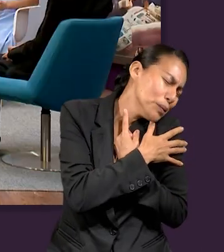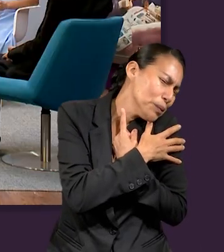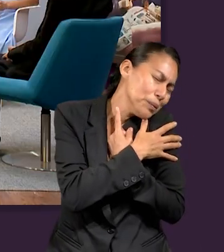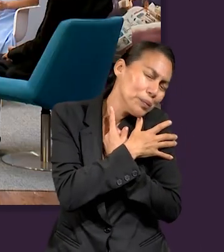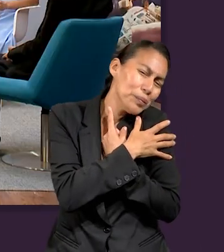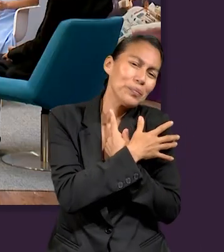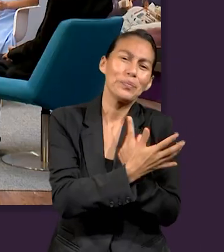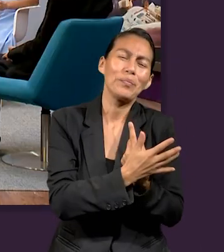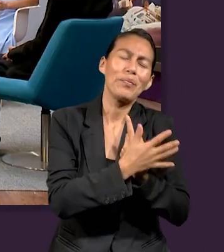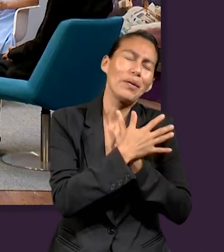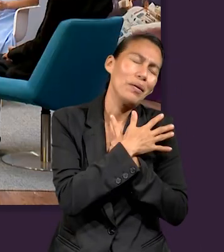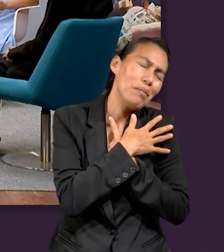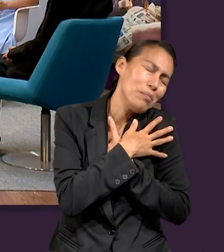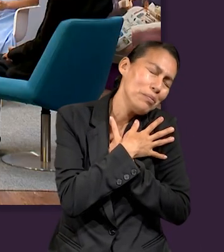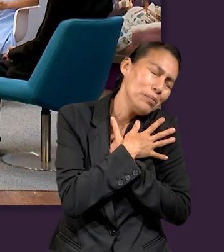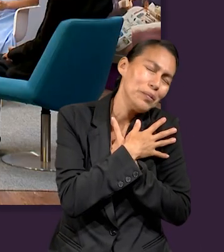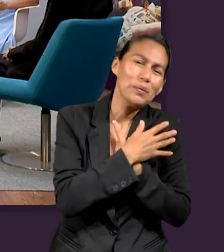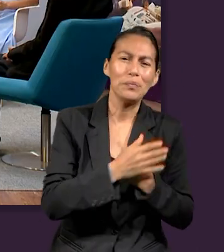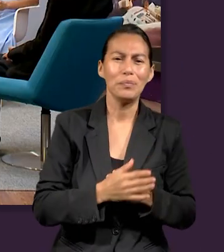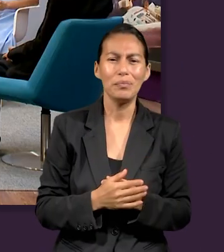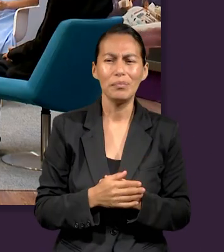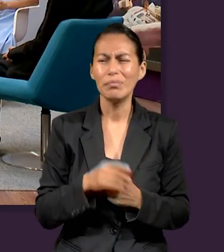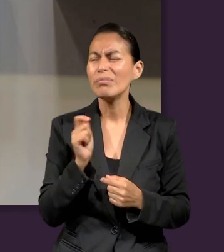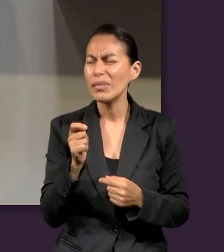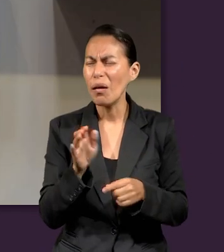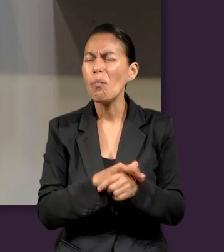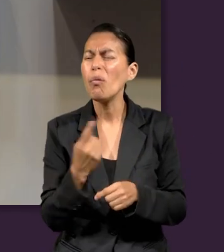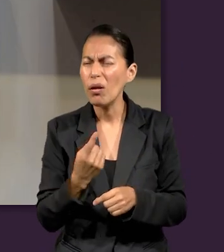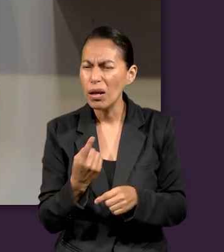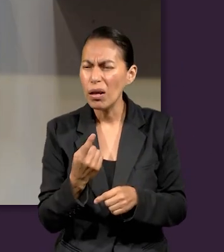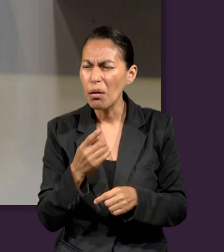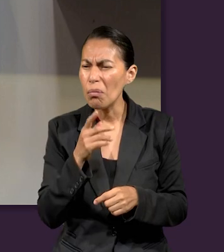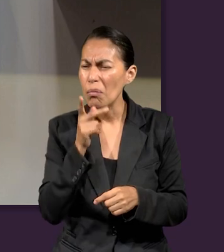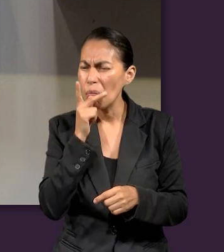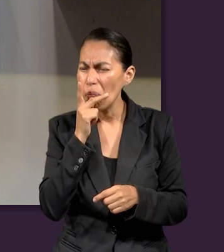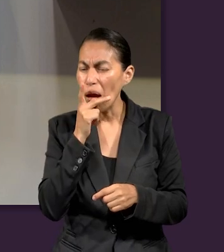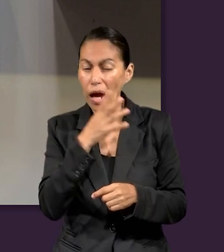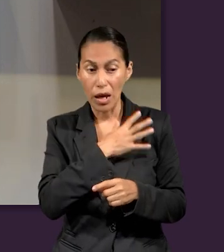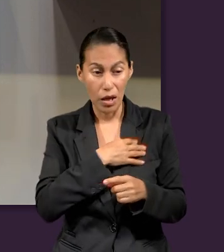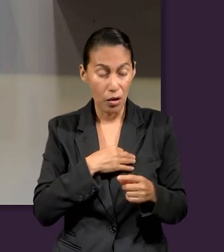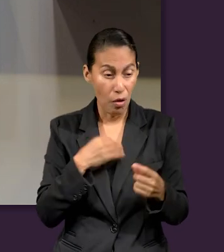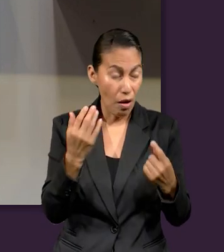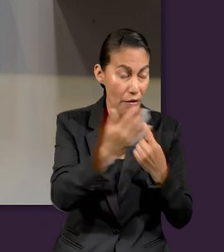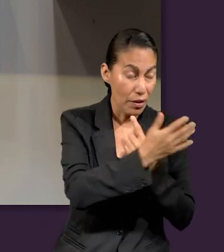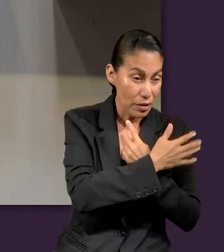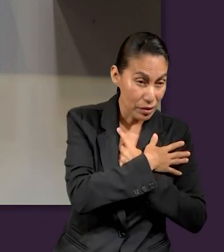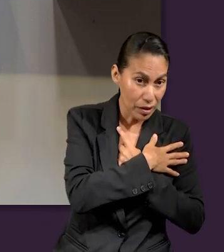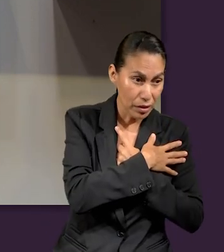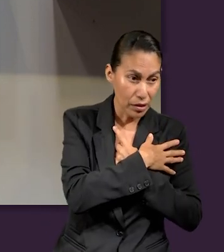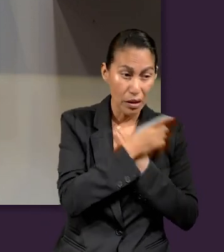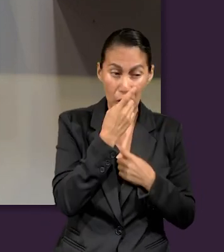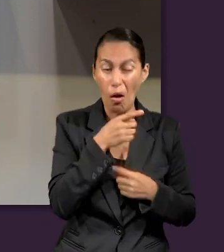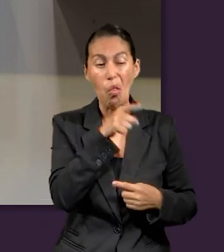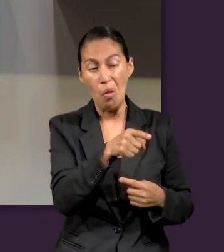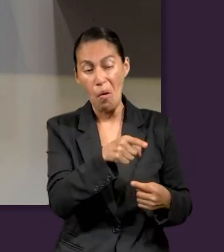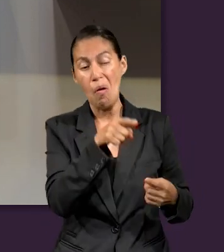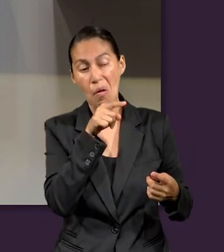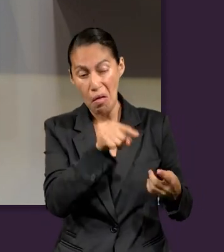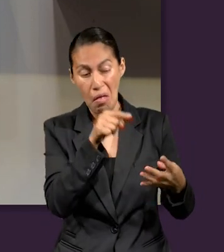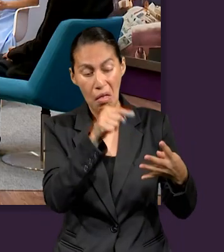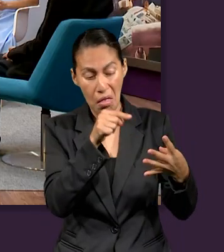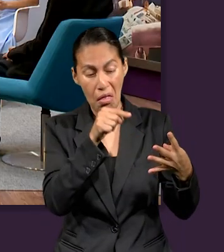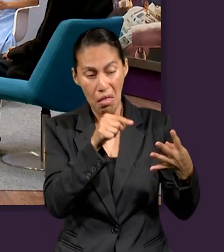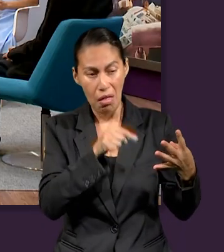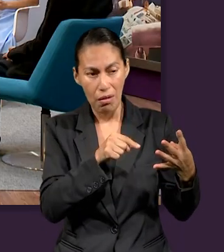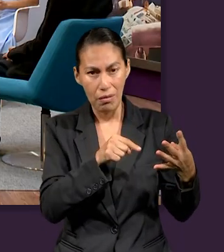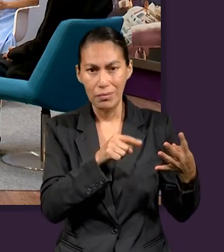¿Y por qué lo abrazó? Eso es parte de lo importante que tenemos que ver con esta escena. ¿Por qué es importante que el padre lo haya abrazado? ¿Le recordó su pasado? No.